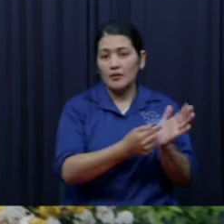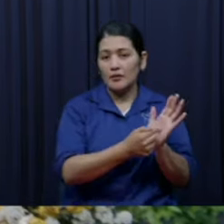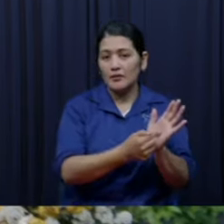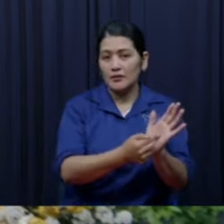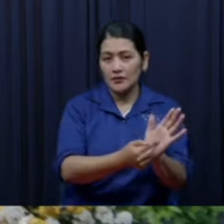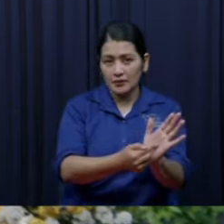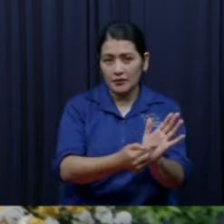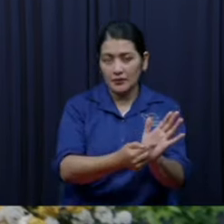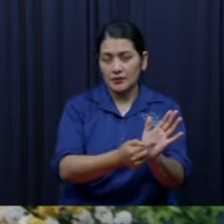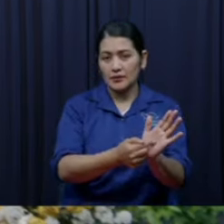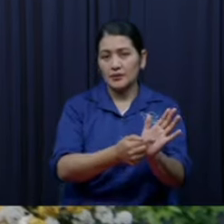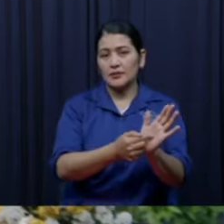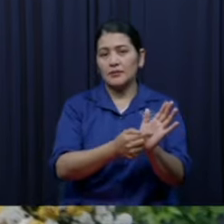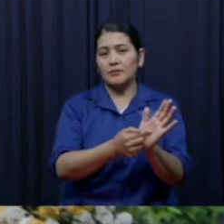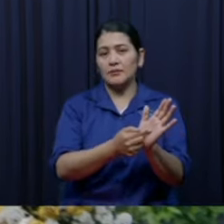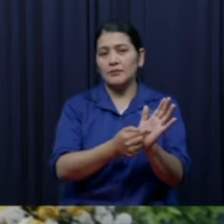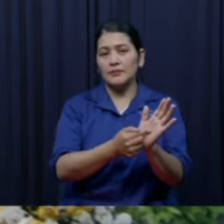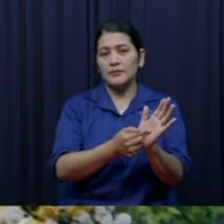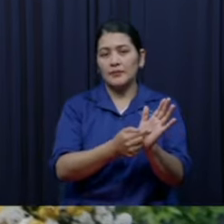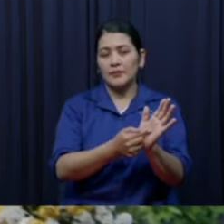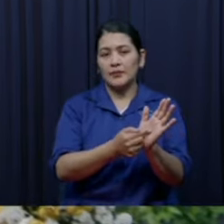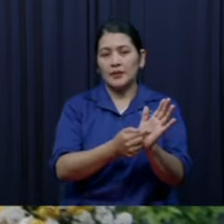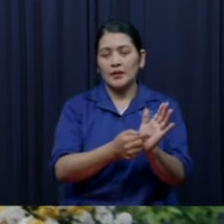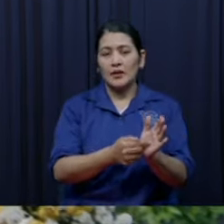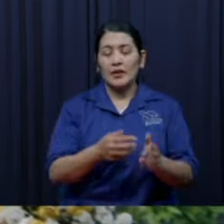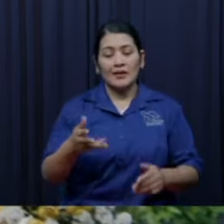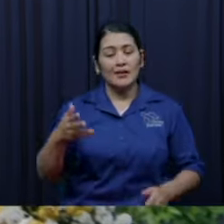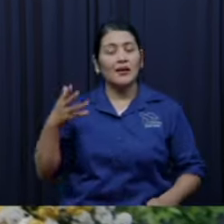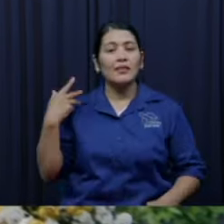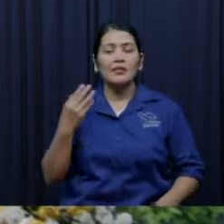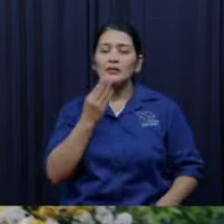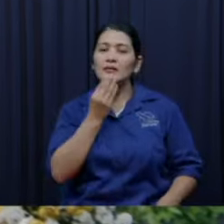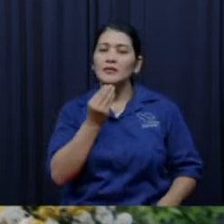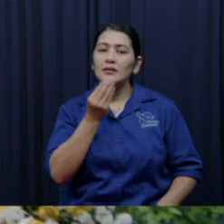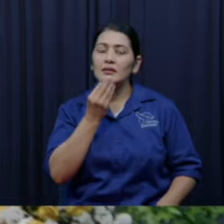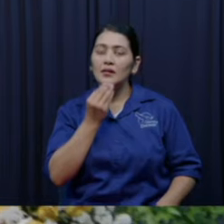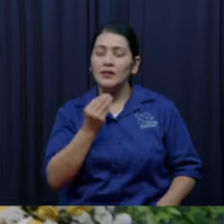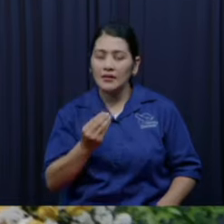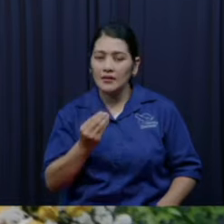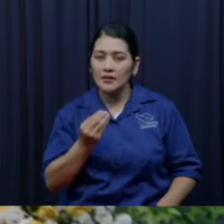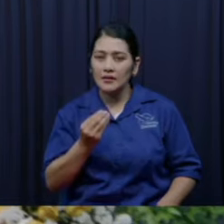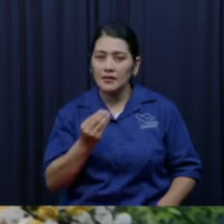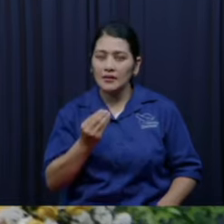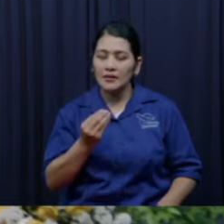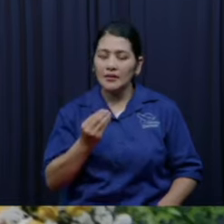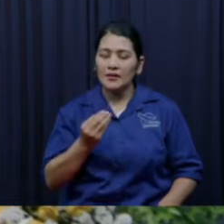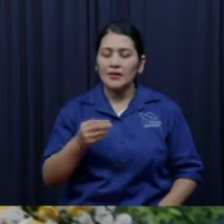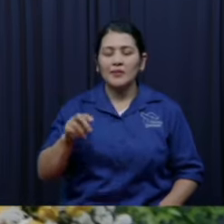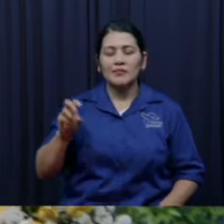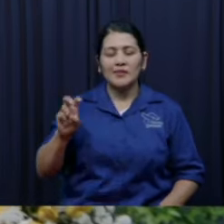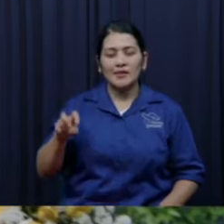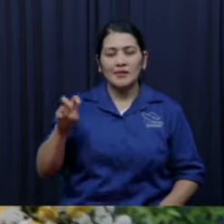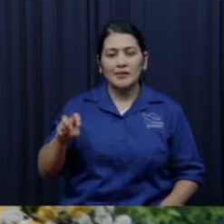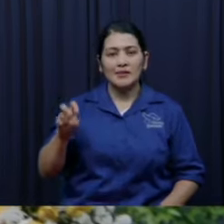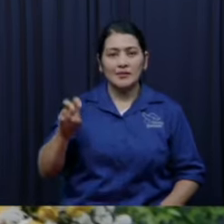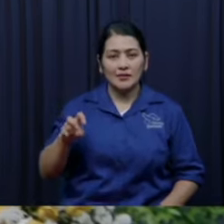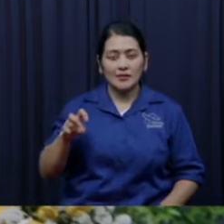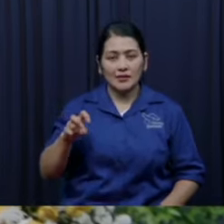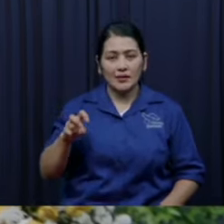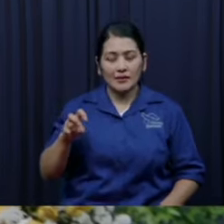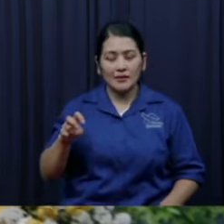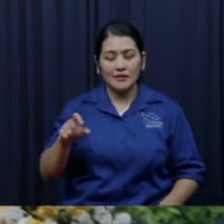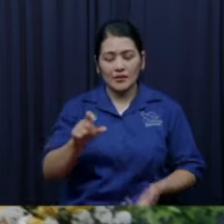ellos tenían que conquistar Canaán y eso iba a ser una sombra para que nosotros